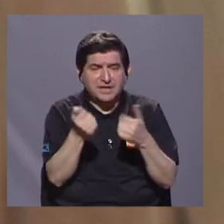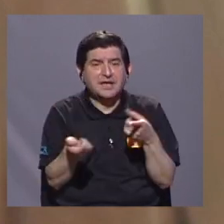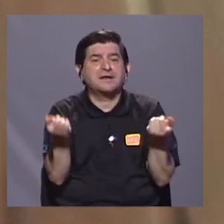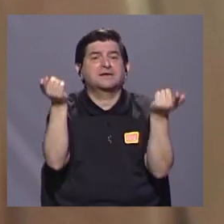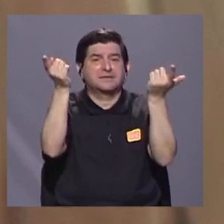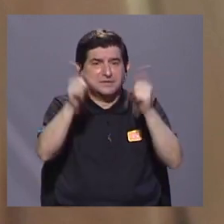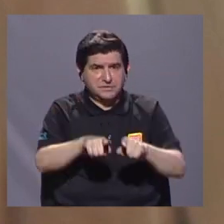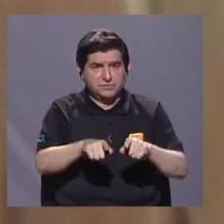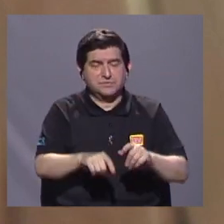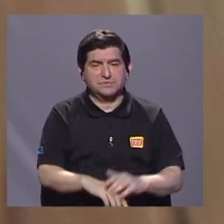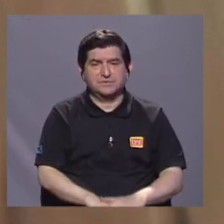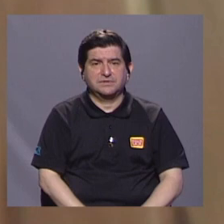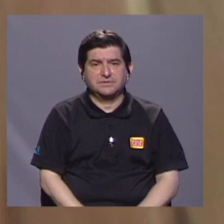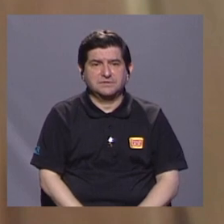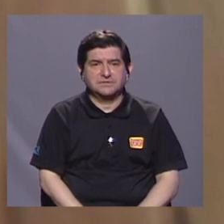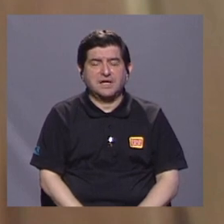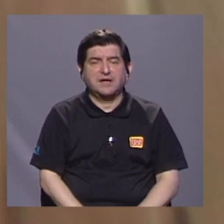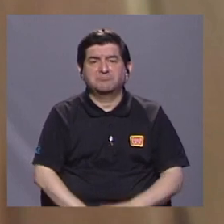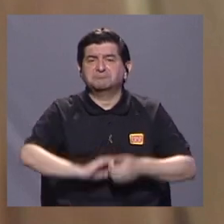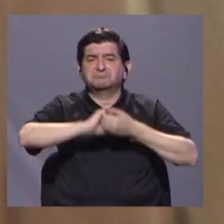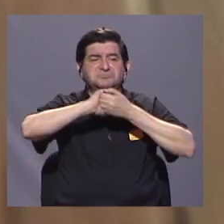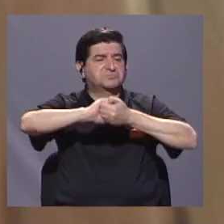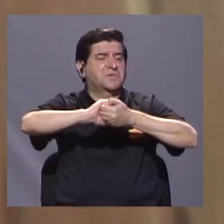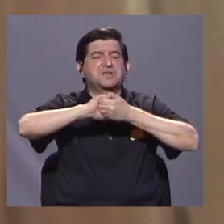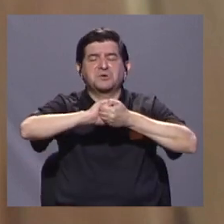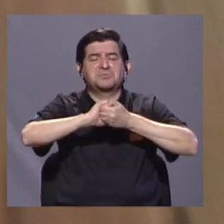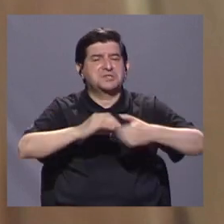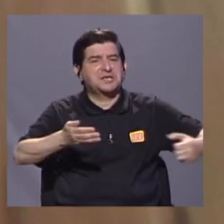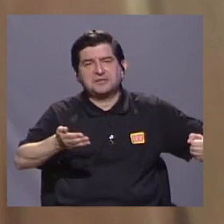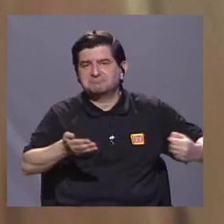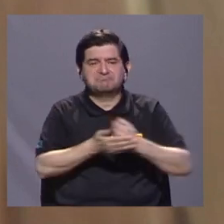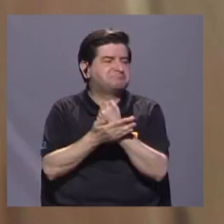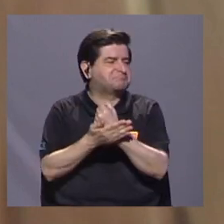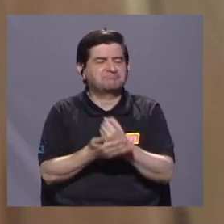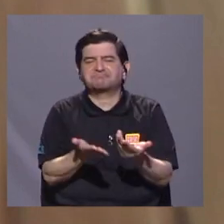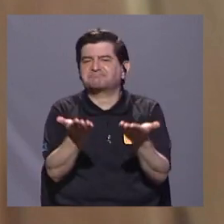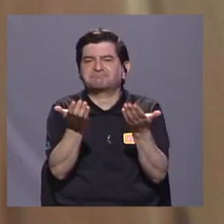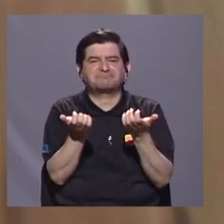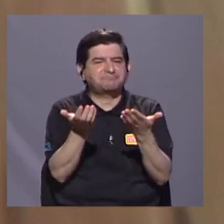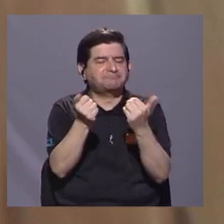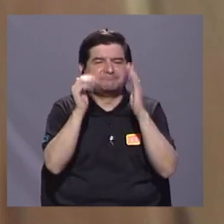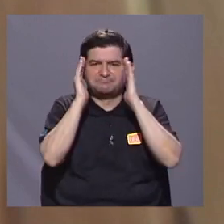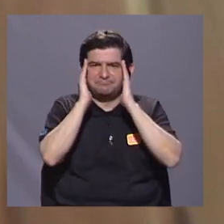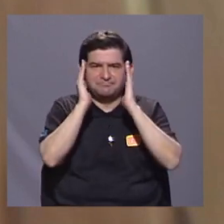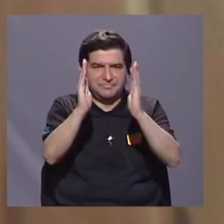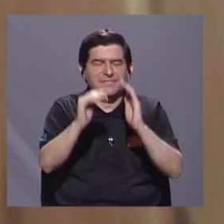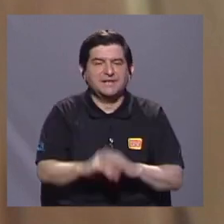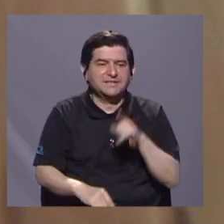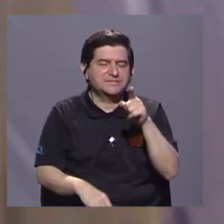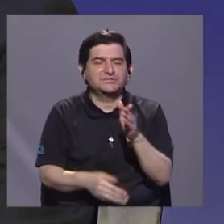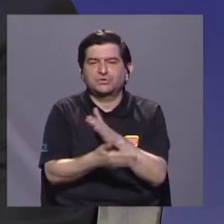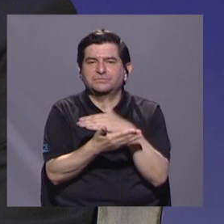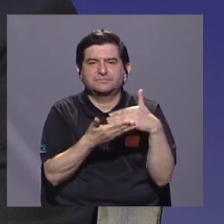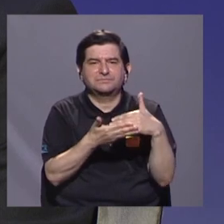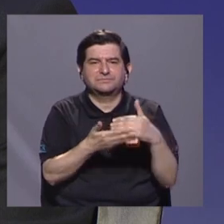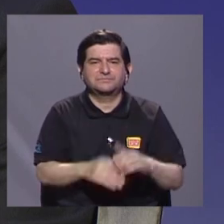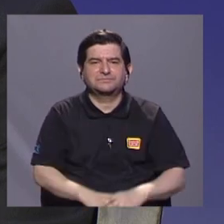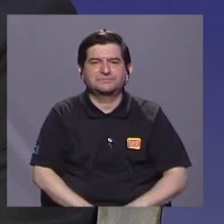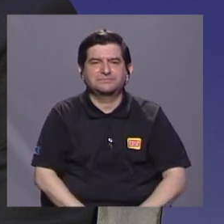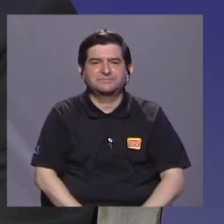esto pase. Y la cooperativa, pues lamentablemente, no quiere oír esa parte. Pero